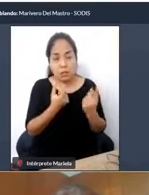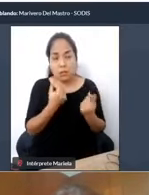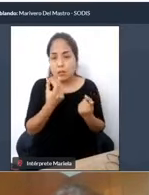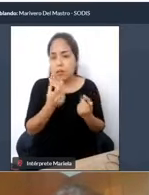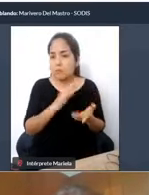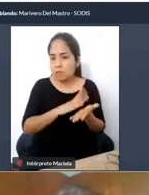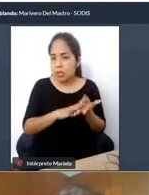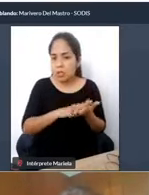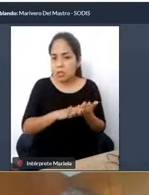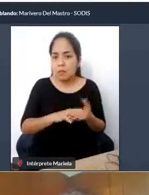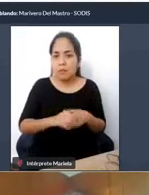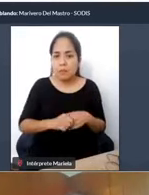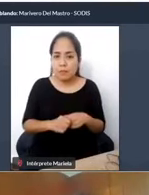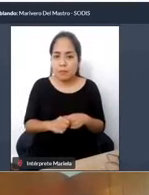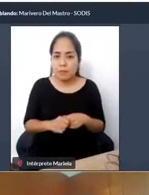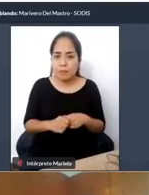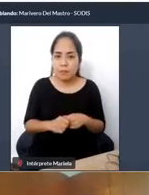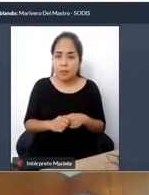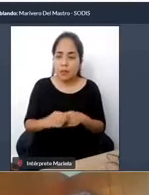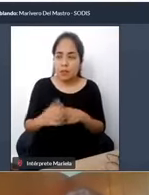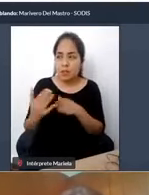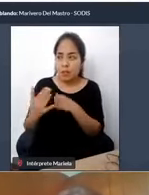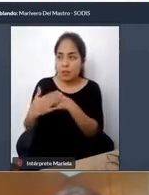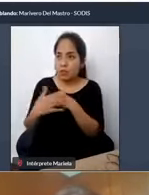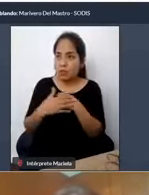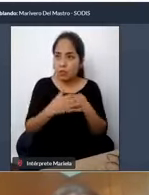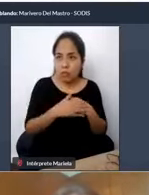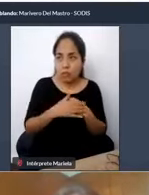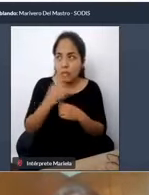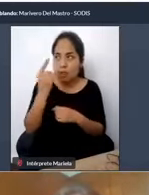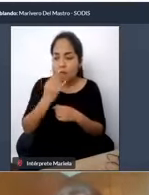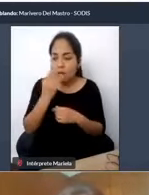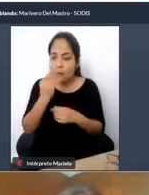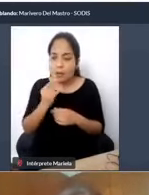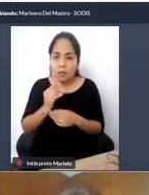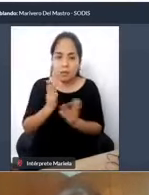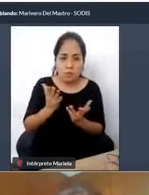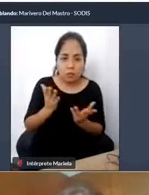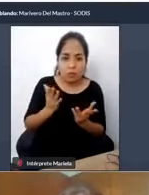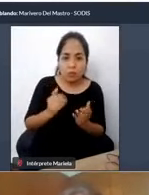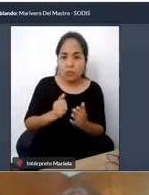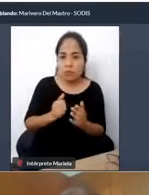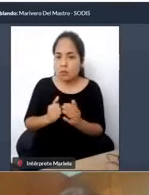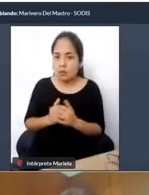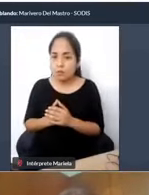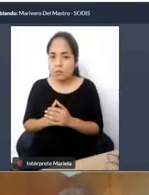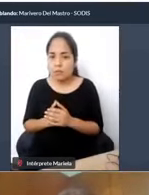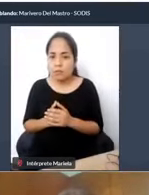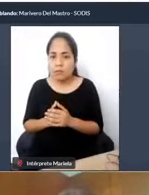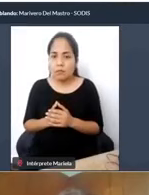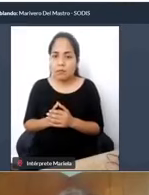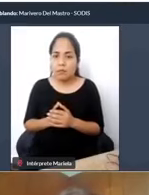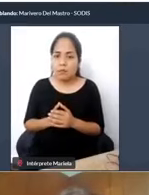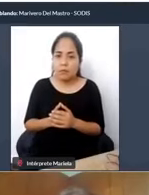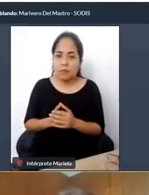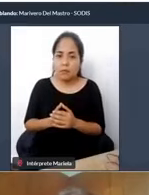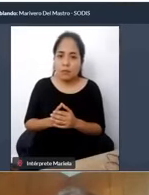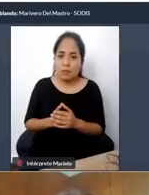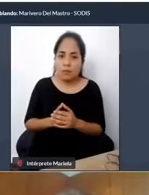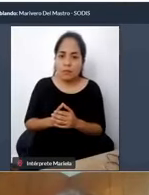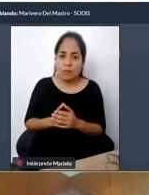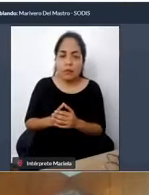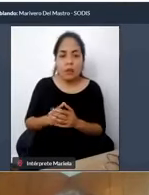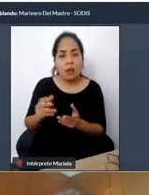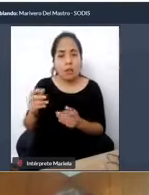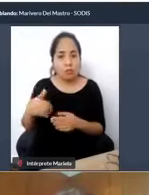situaciones de emergencia que resuelvan la comunicación incorporando interfonos accesibles con vibraciones o videollamadas,